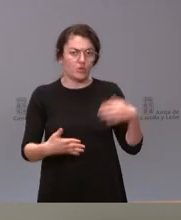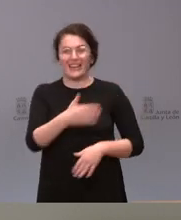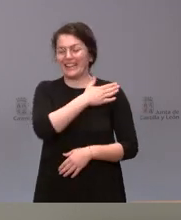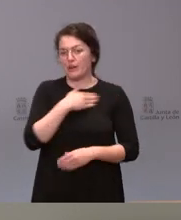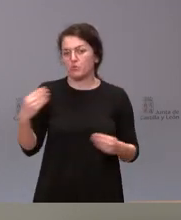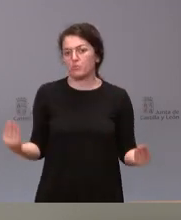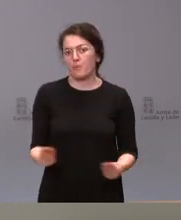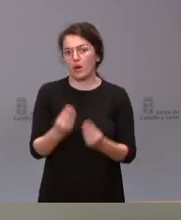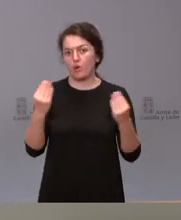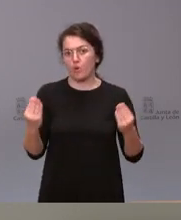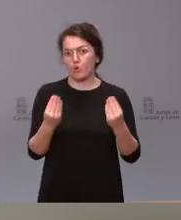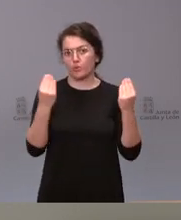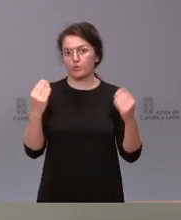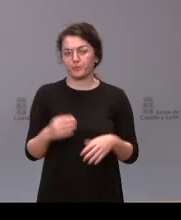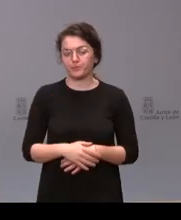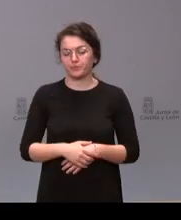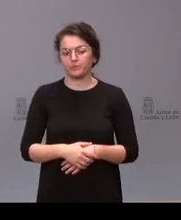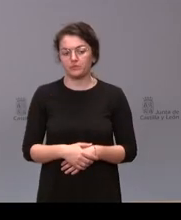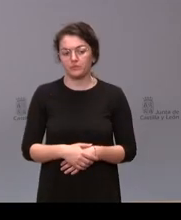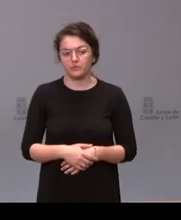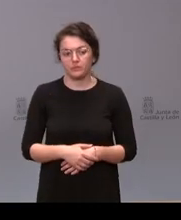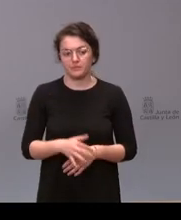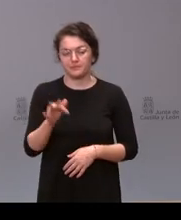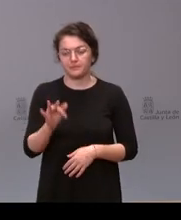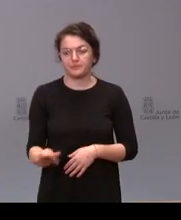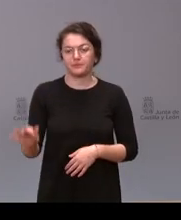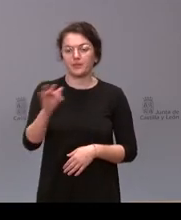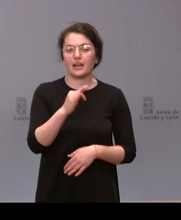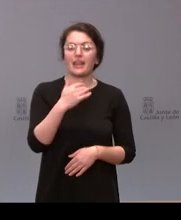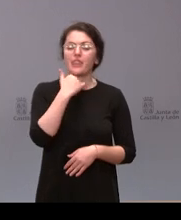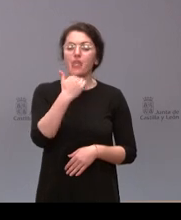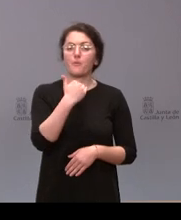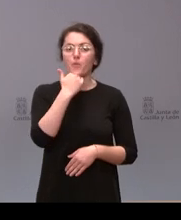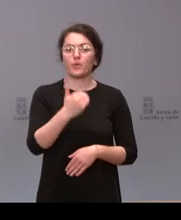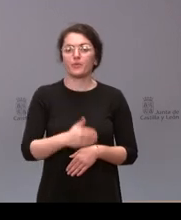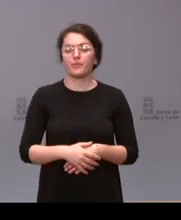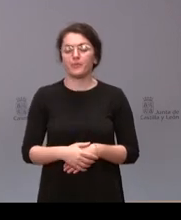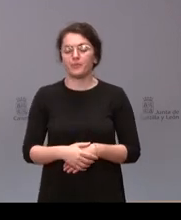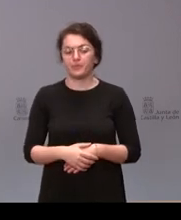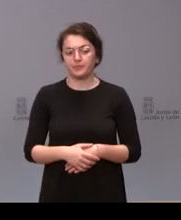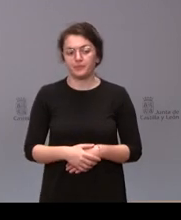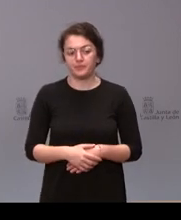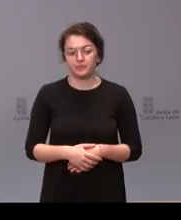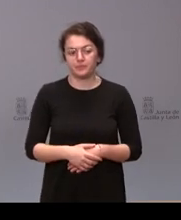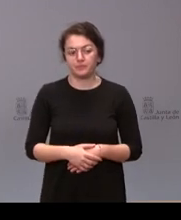antes de la pandemia tiempo ahora para Zamora y para la opinión Carlos Gil adelante